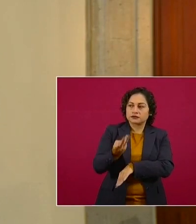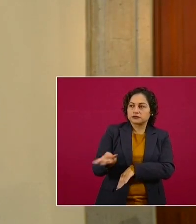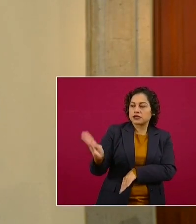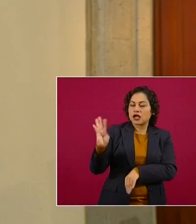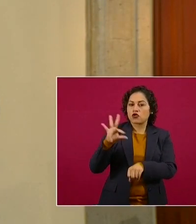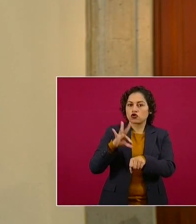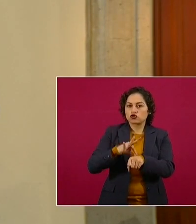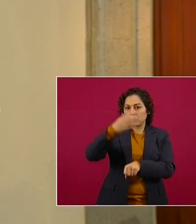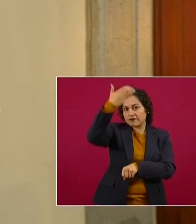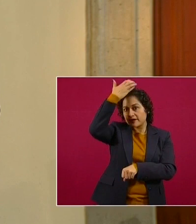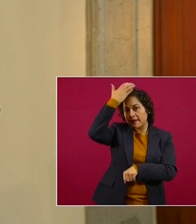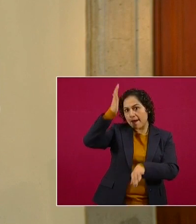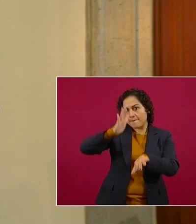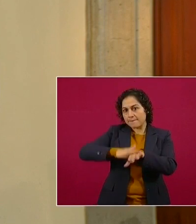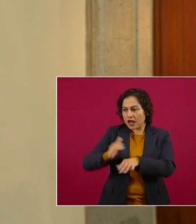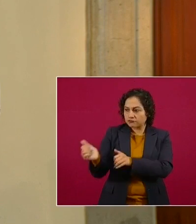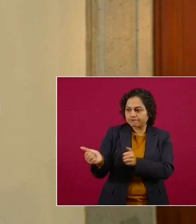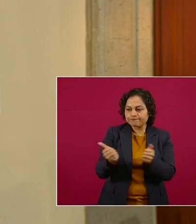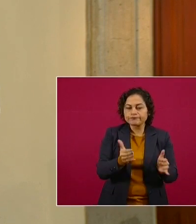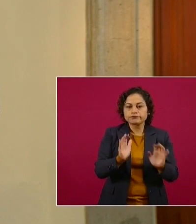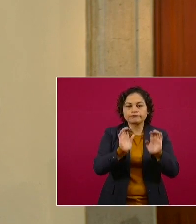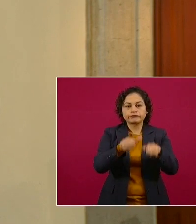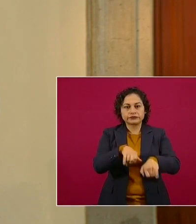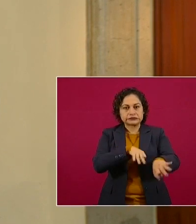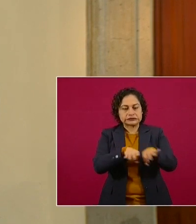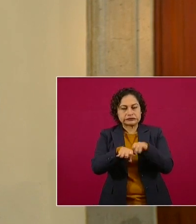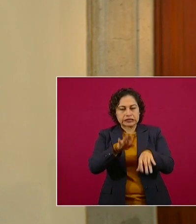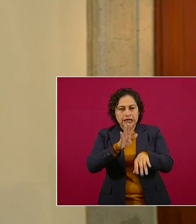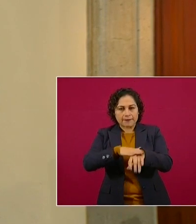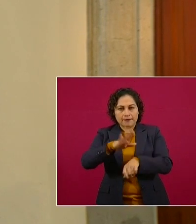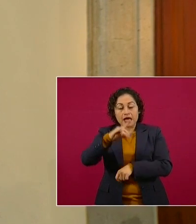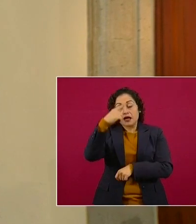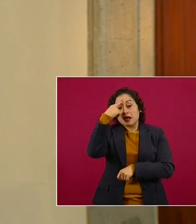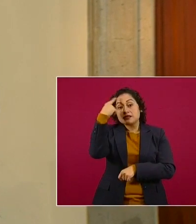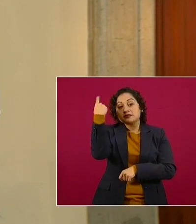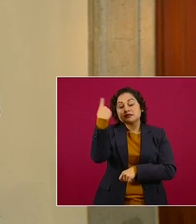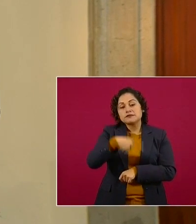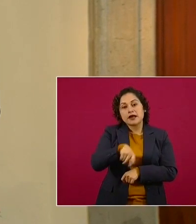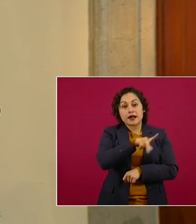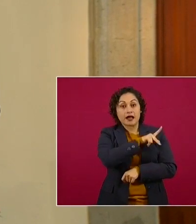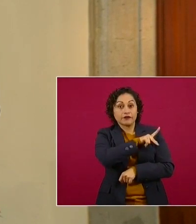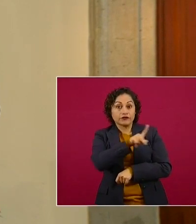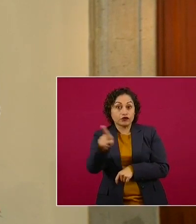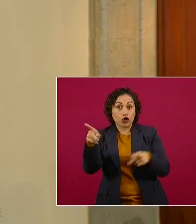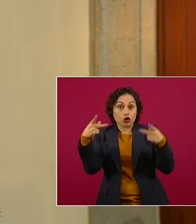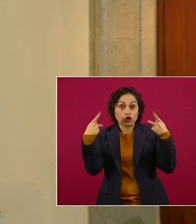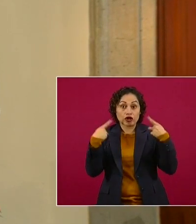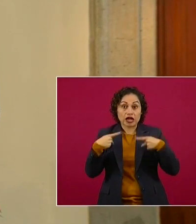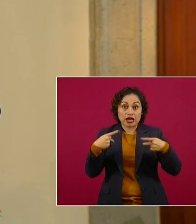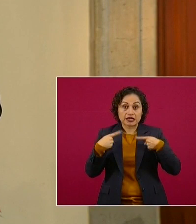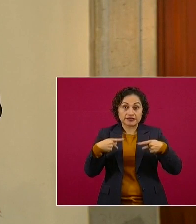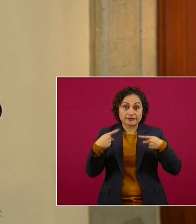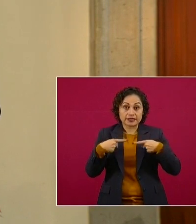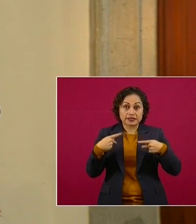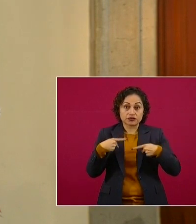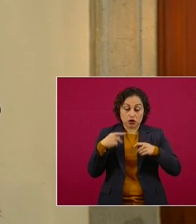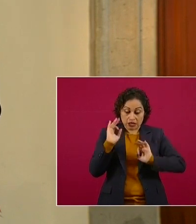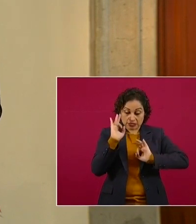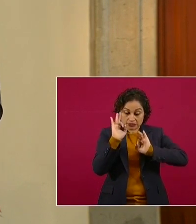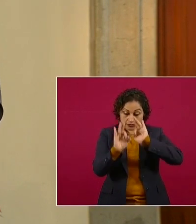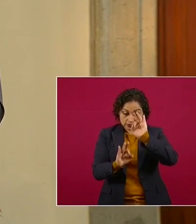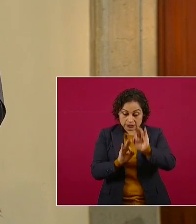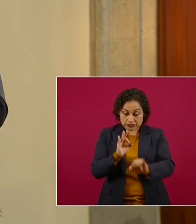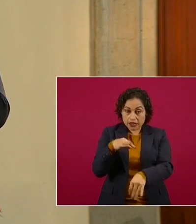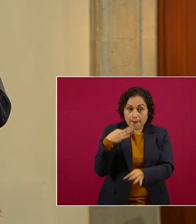para que a nadie le falte la atención médica especializada y de calidad.